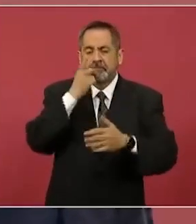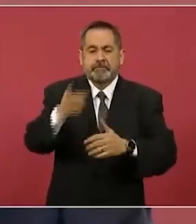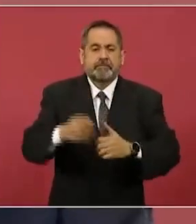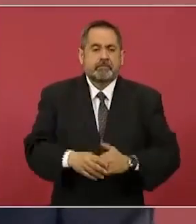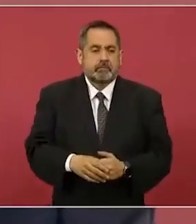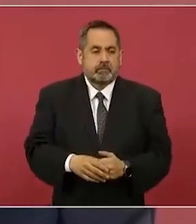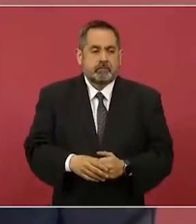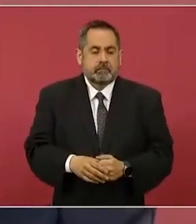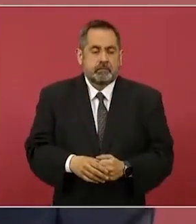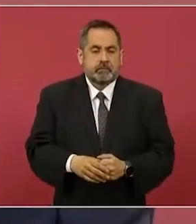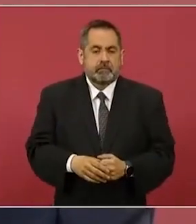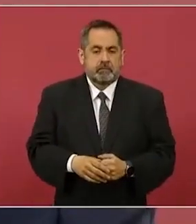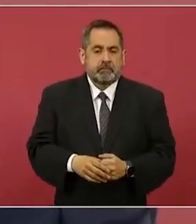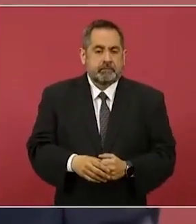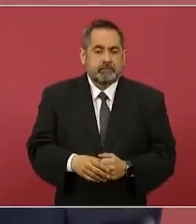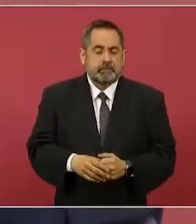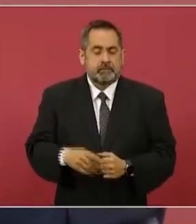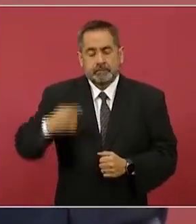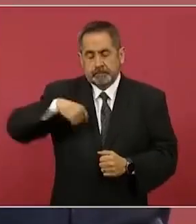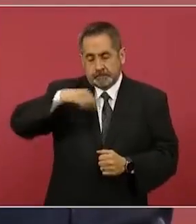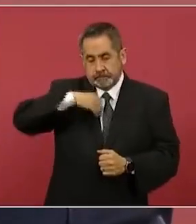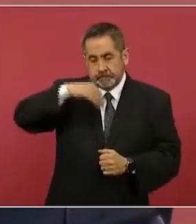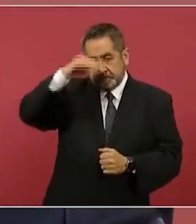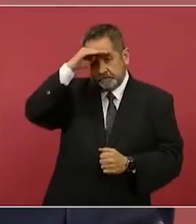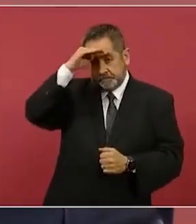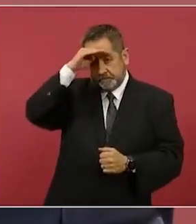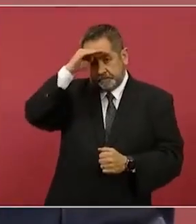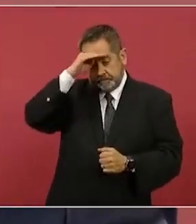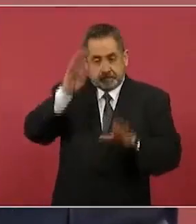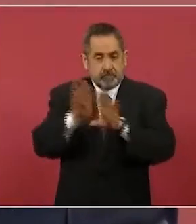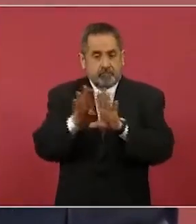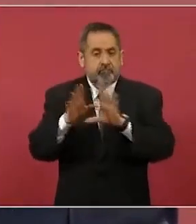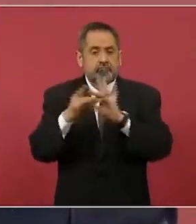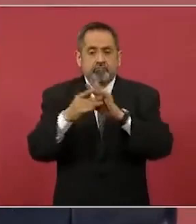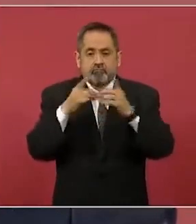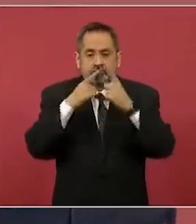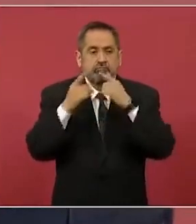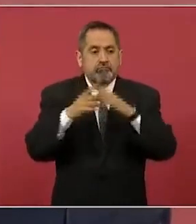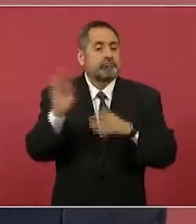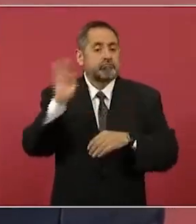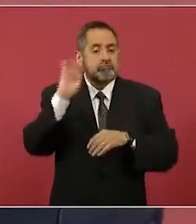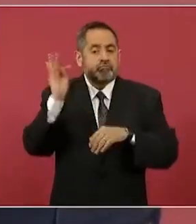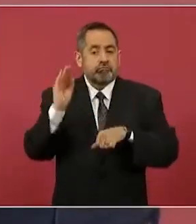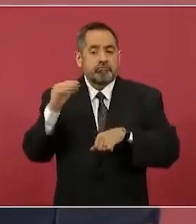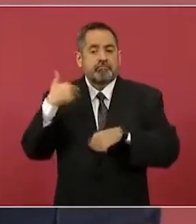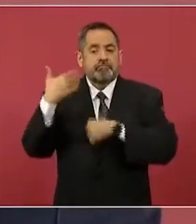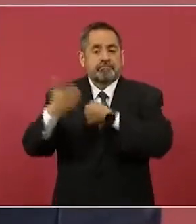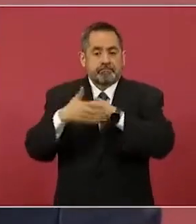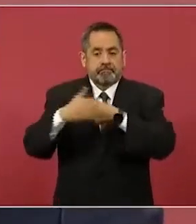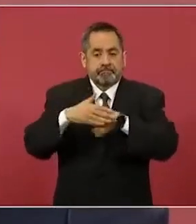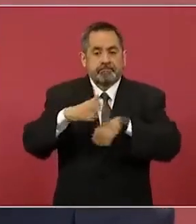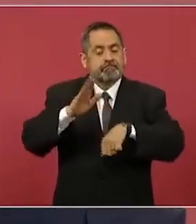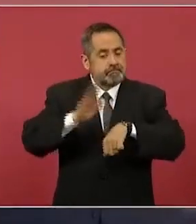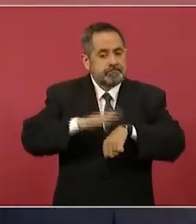Pensamos que van a aumentar los contagios,